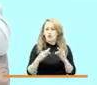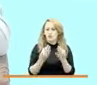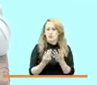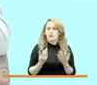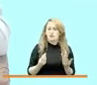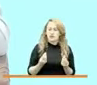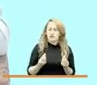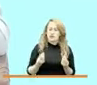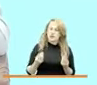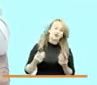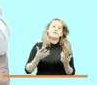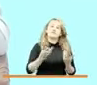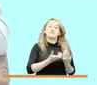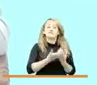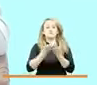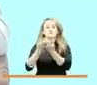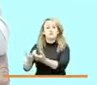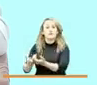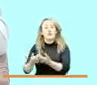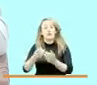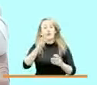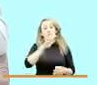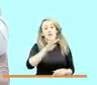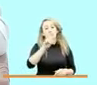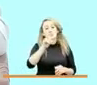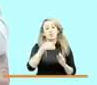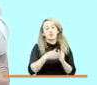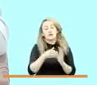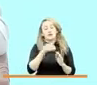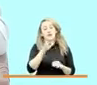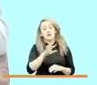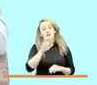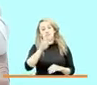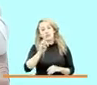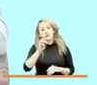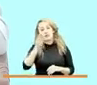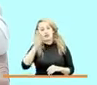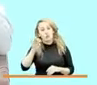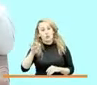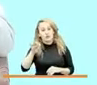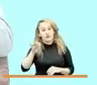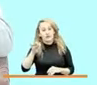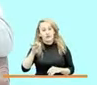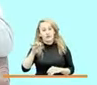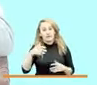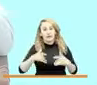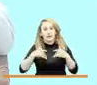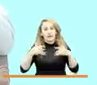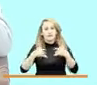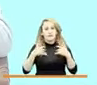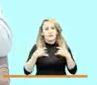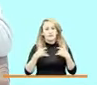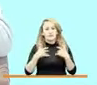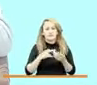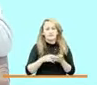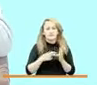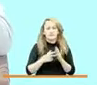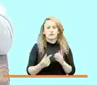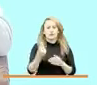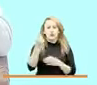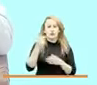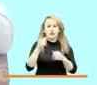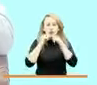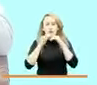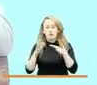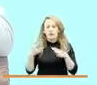retornaran se retornaron 41.589 víctimas retornaron es un cumplimiento a la política pública y